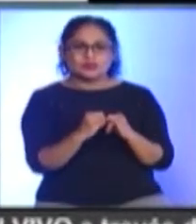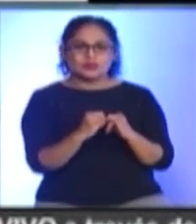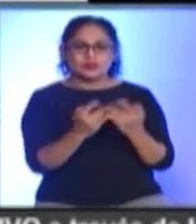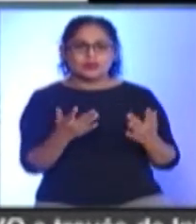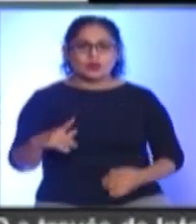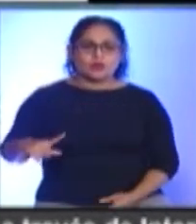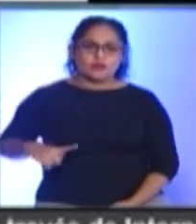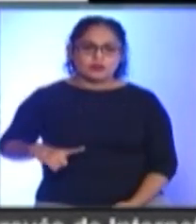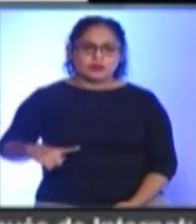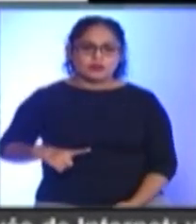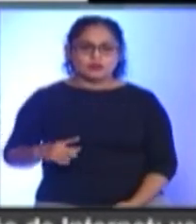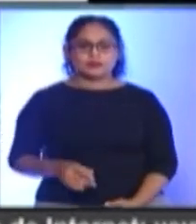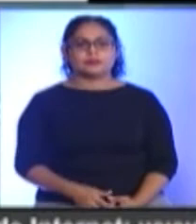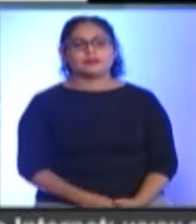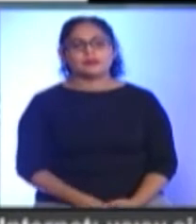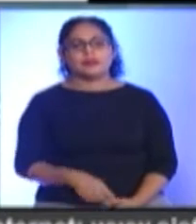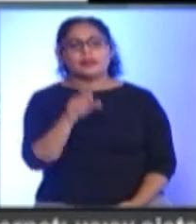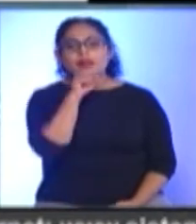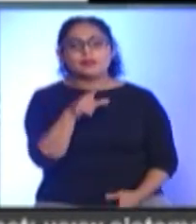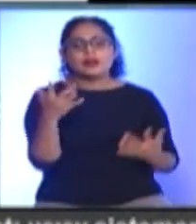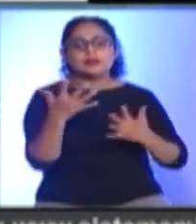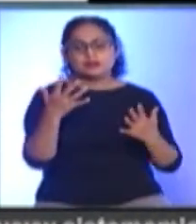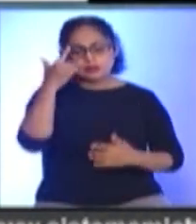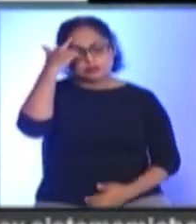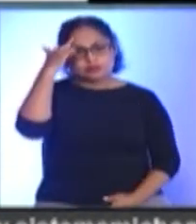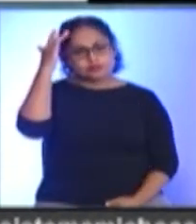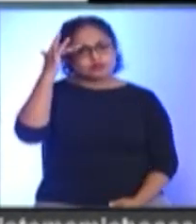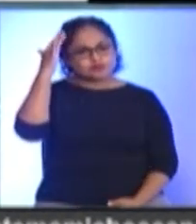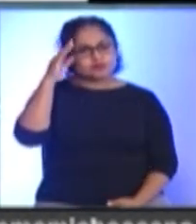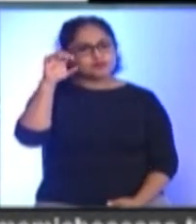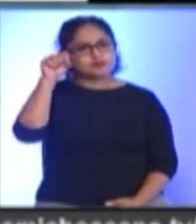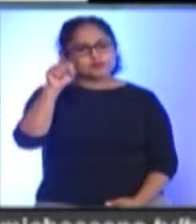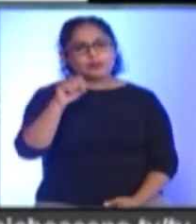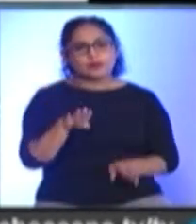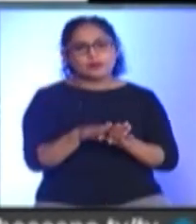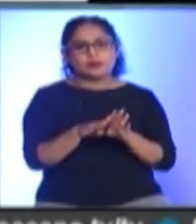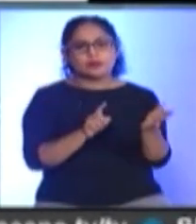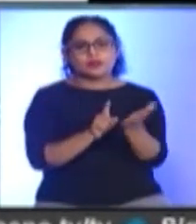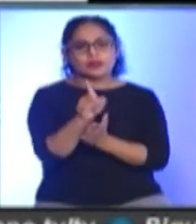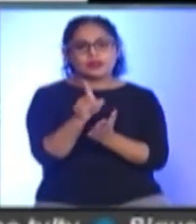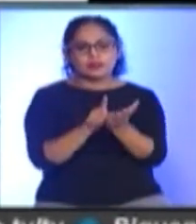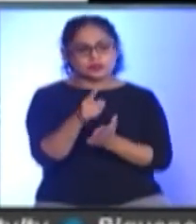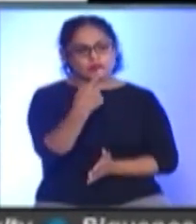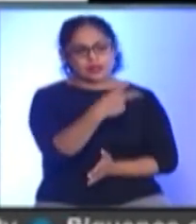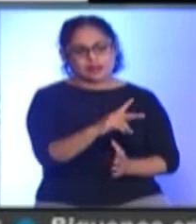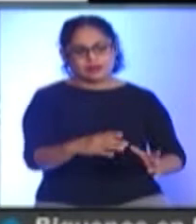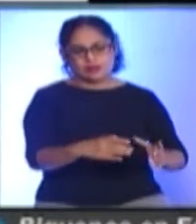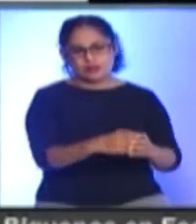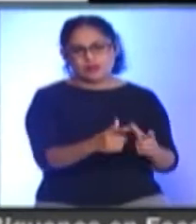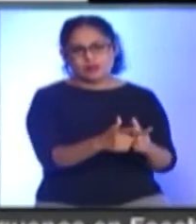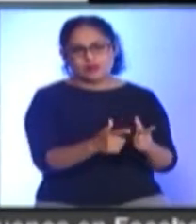gobierno A hacer una reflexión Colectiva Sobre los derechos De esta población Y articular